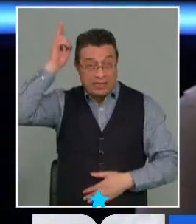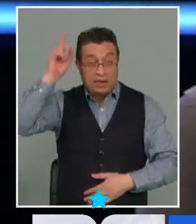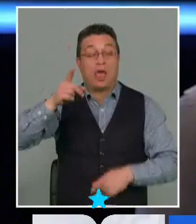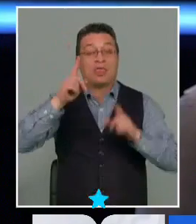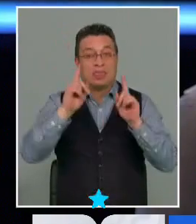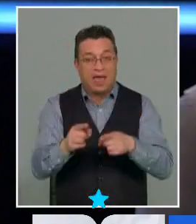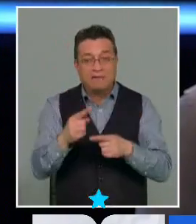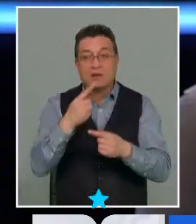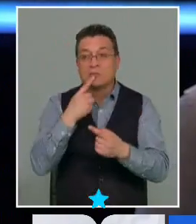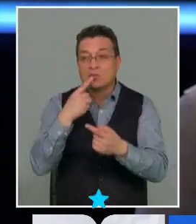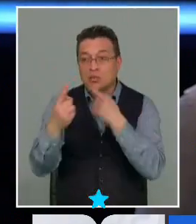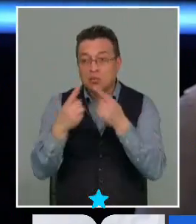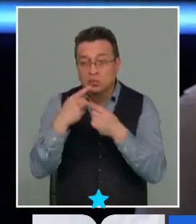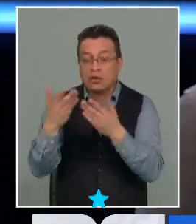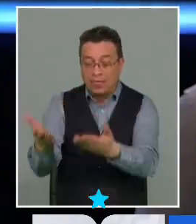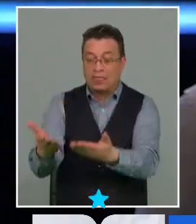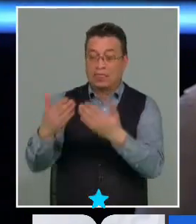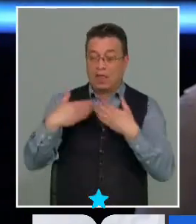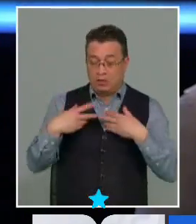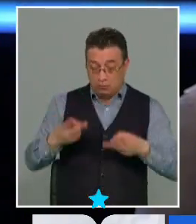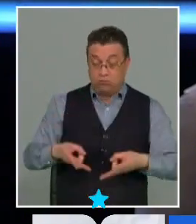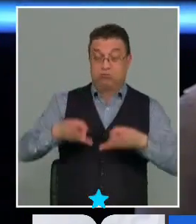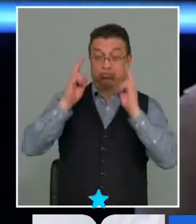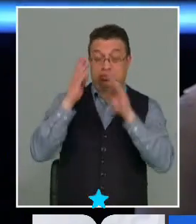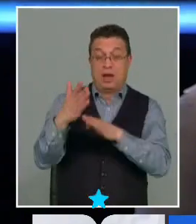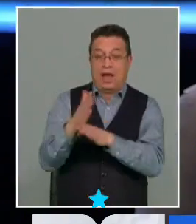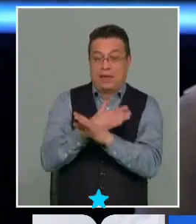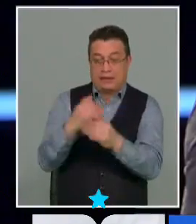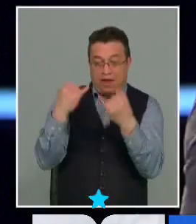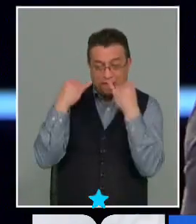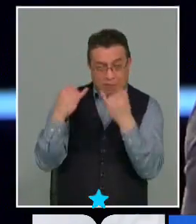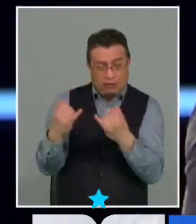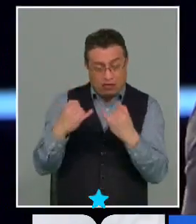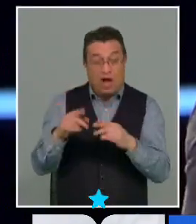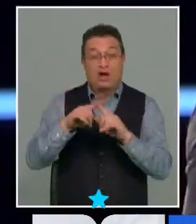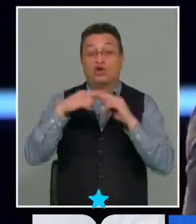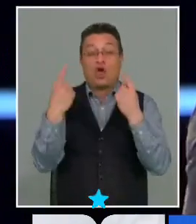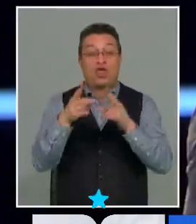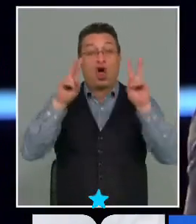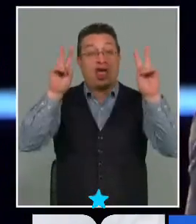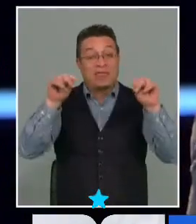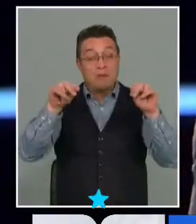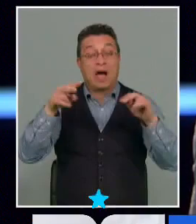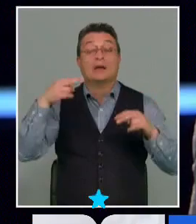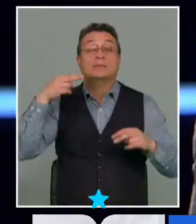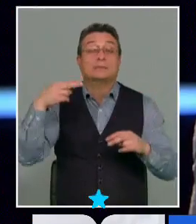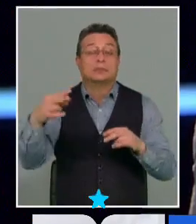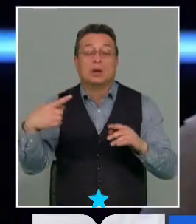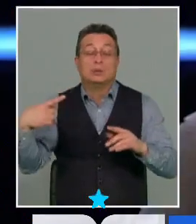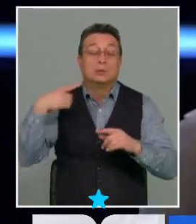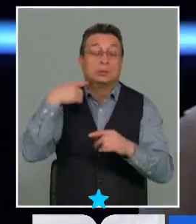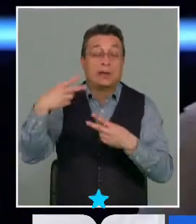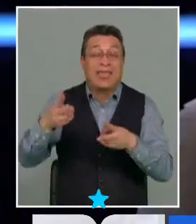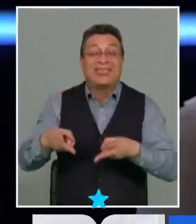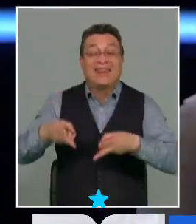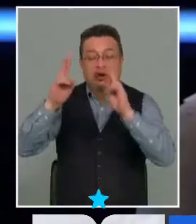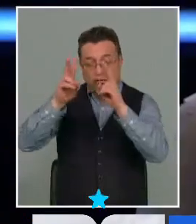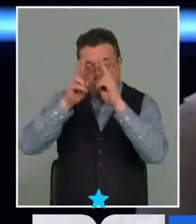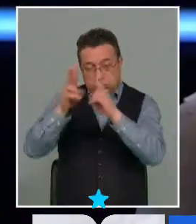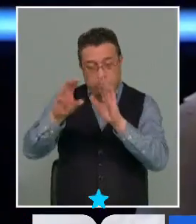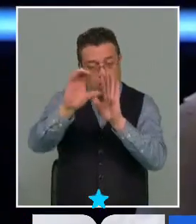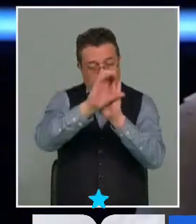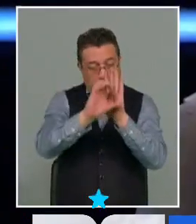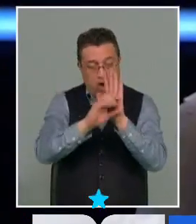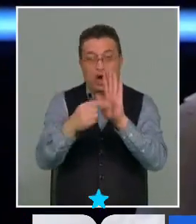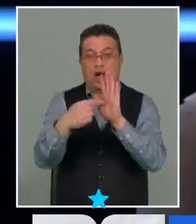consultados y otorganar el consentimiento libre previo e informado en aquellas materias o asuntos que les afecten en sus derechos reconocidos en esta